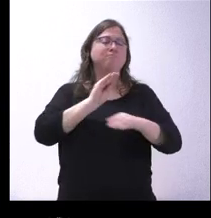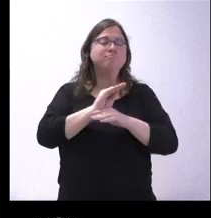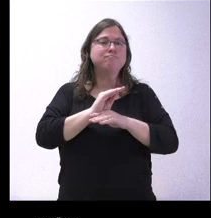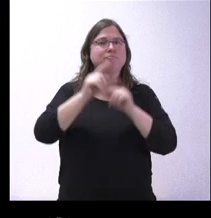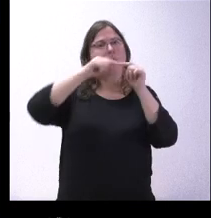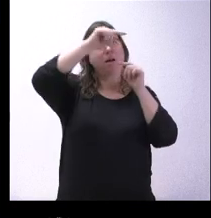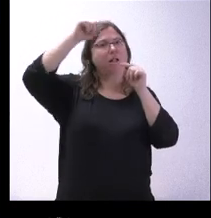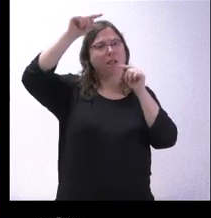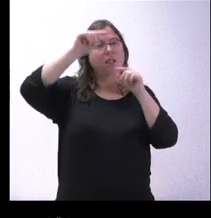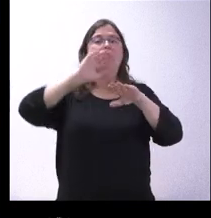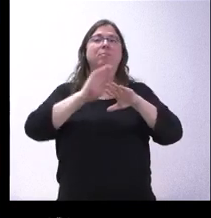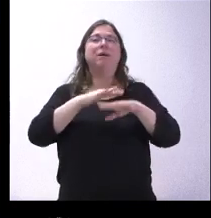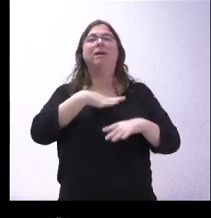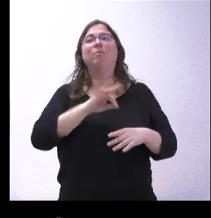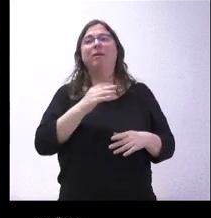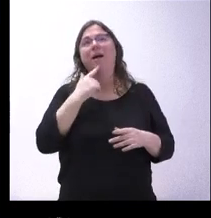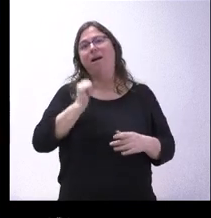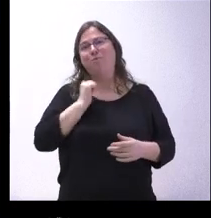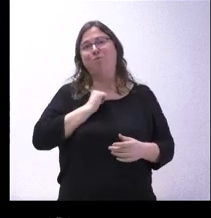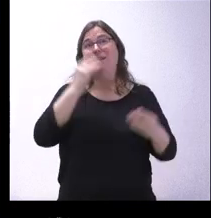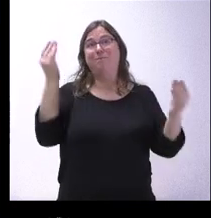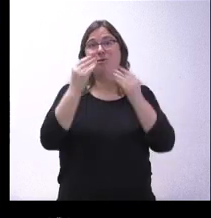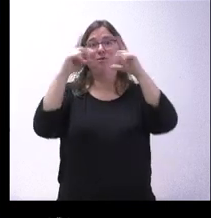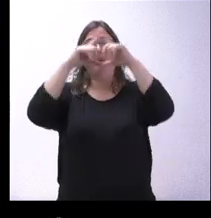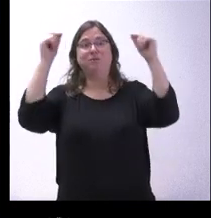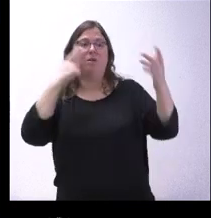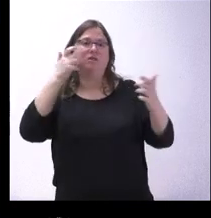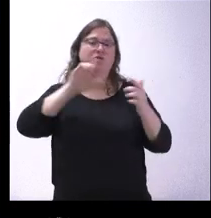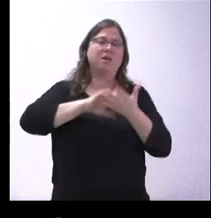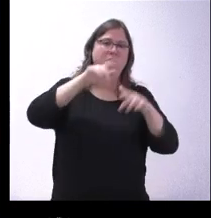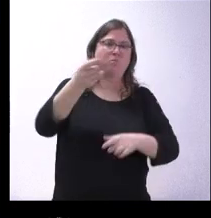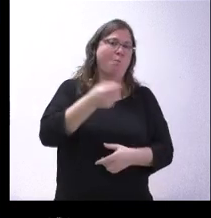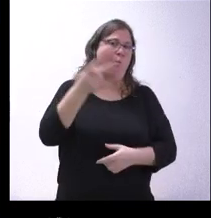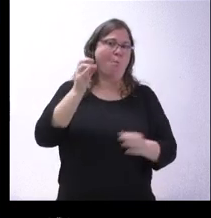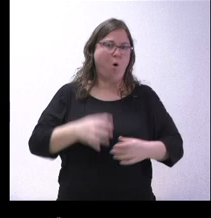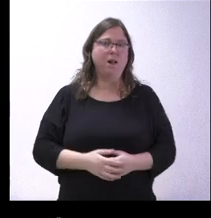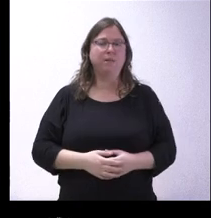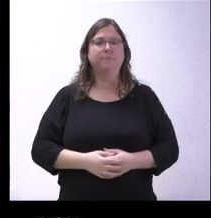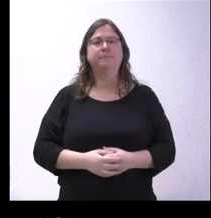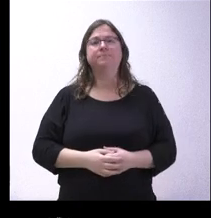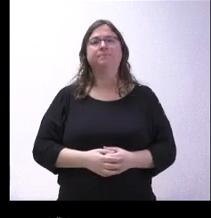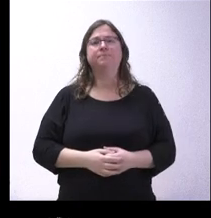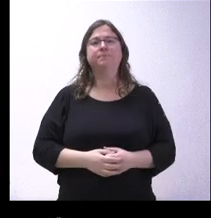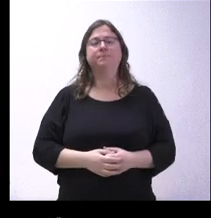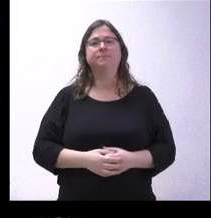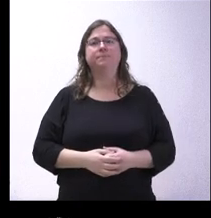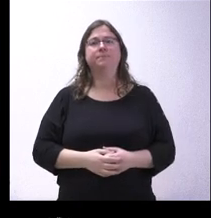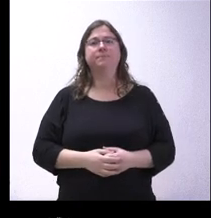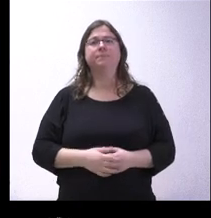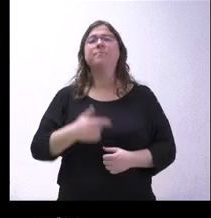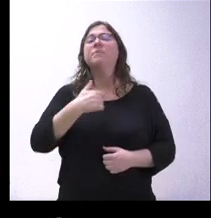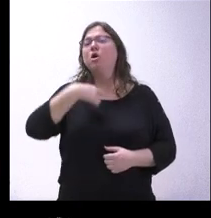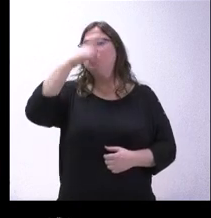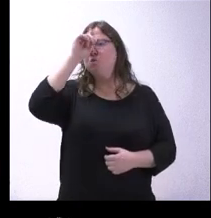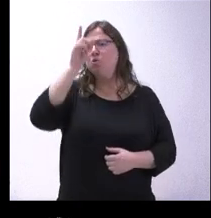aprovechar esa mejora asturiana que se vea también representada en la parte de la mesa, en parte verde. Yo no sé si